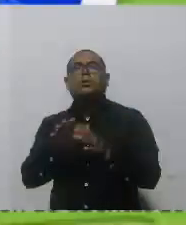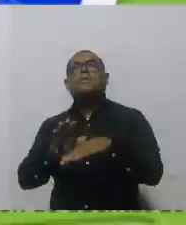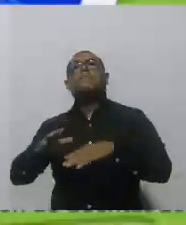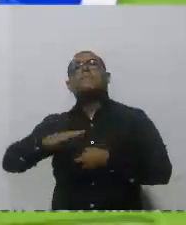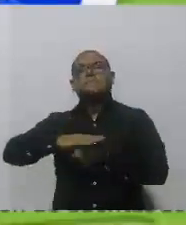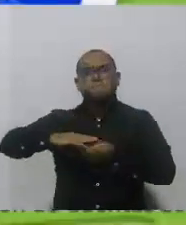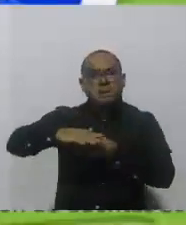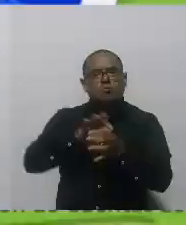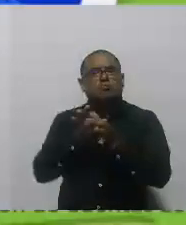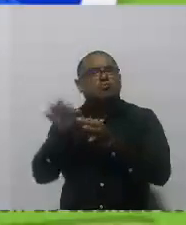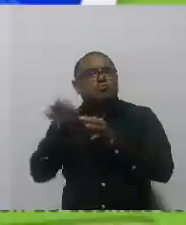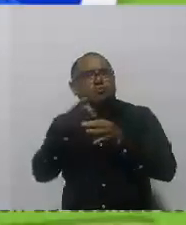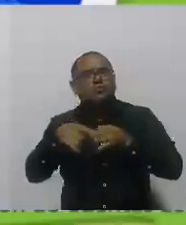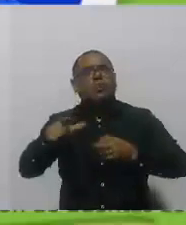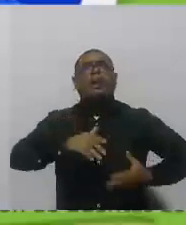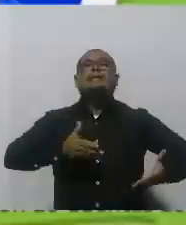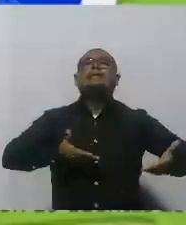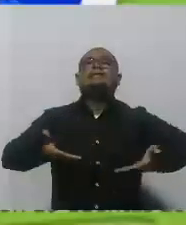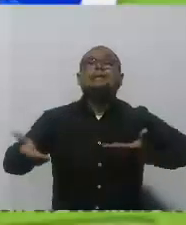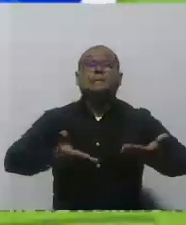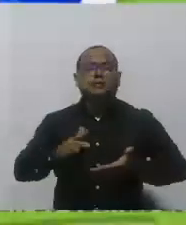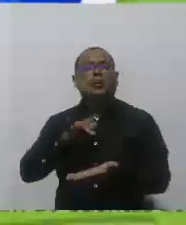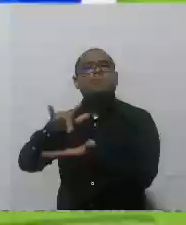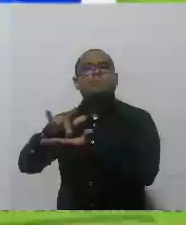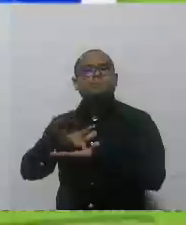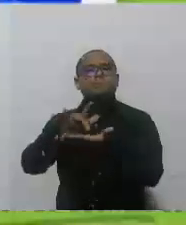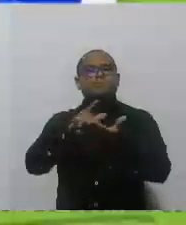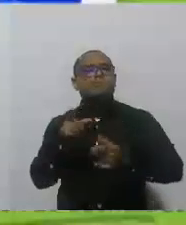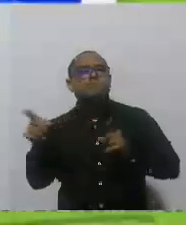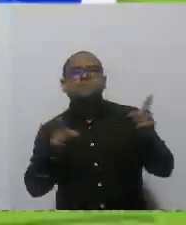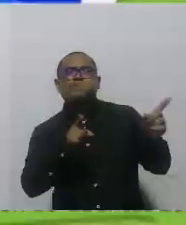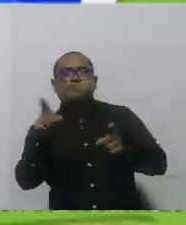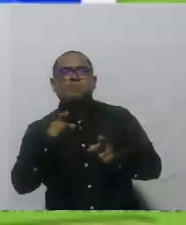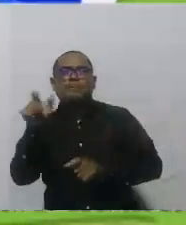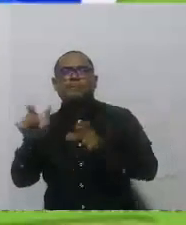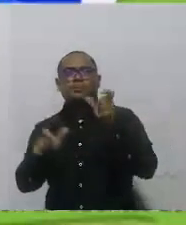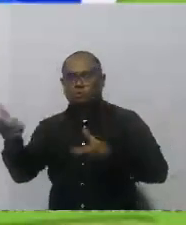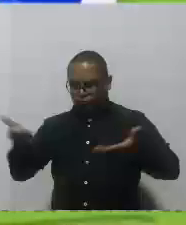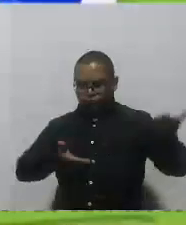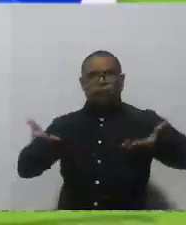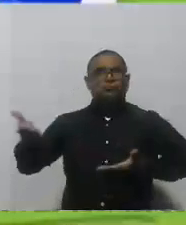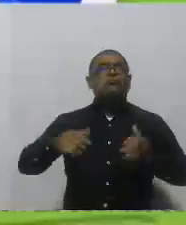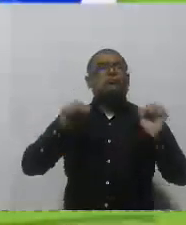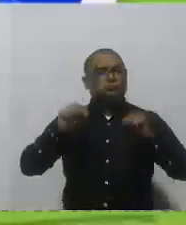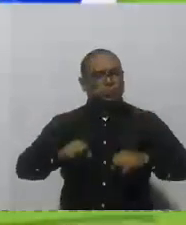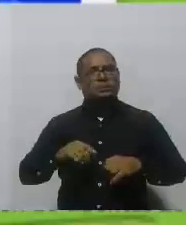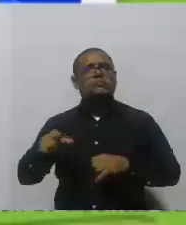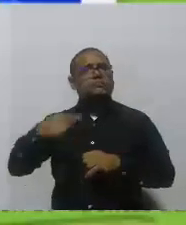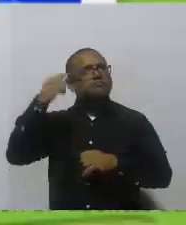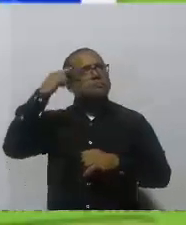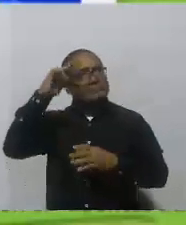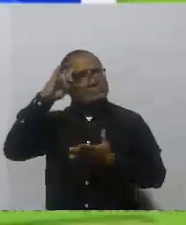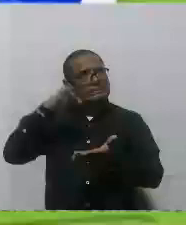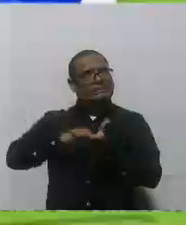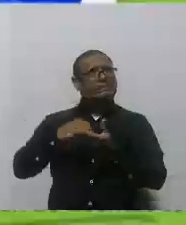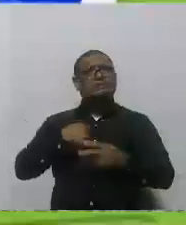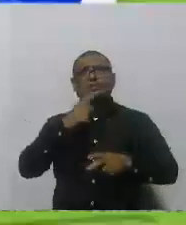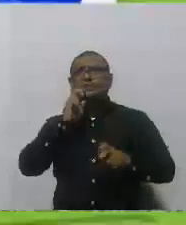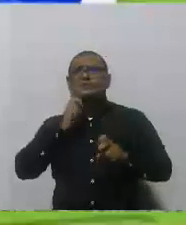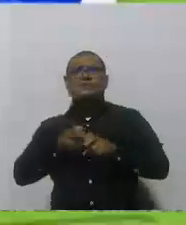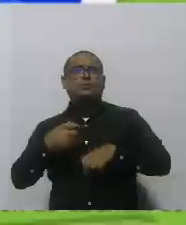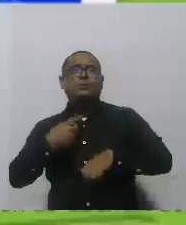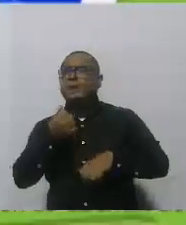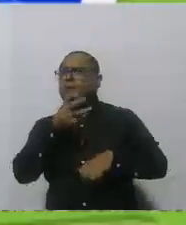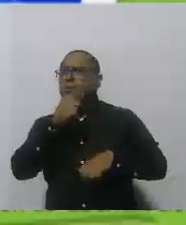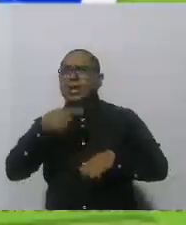servicios oportunos y trámites a las personas que han creído porque falta de tiempo y que por falta de dinero